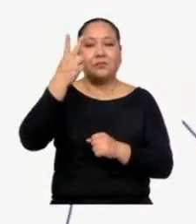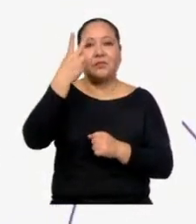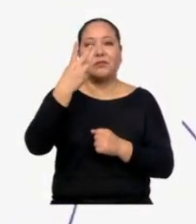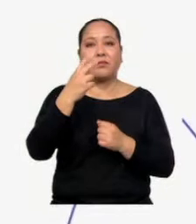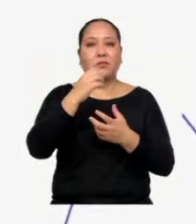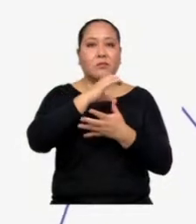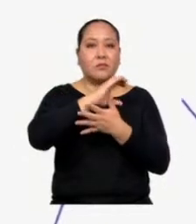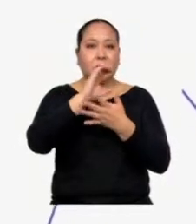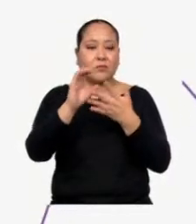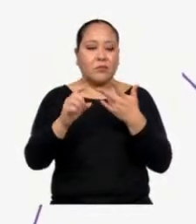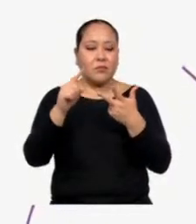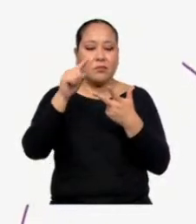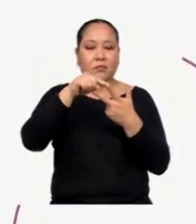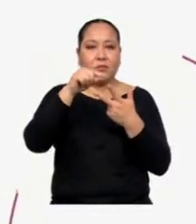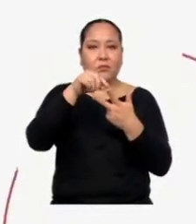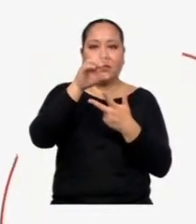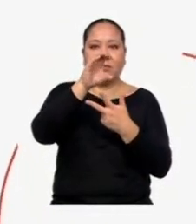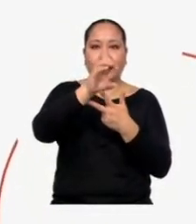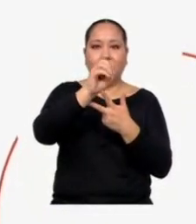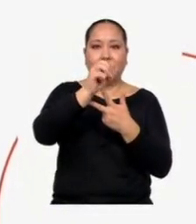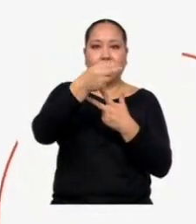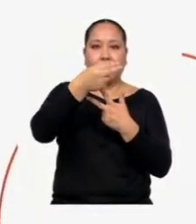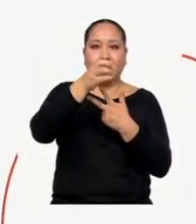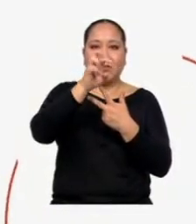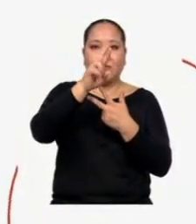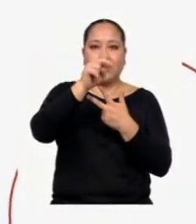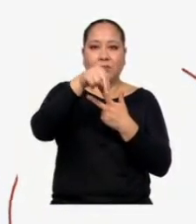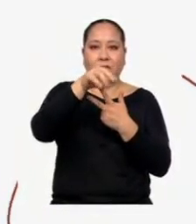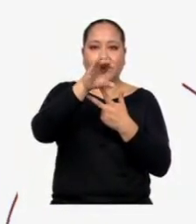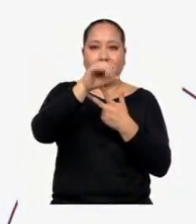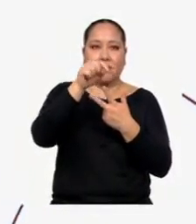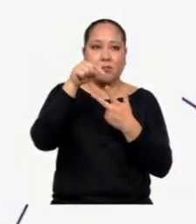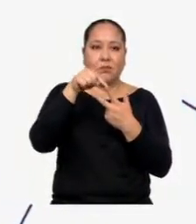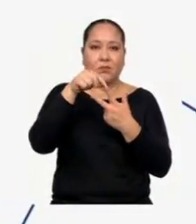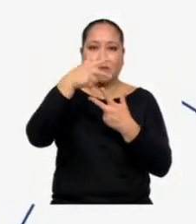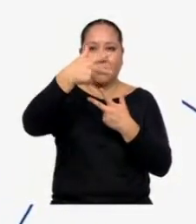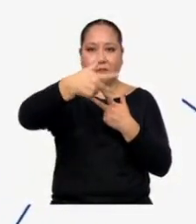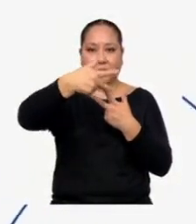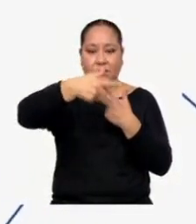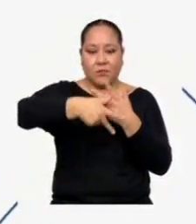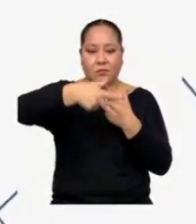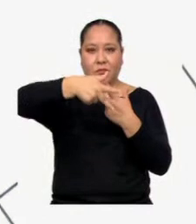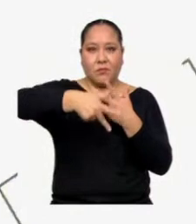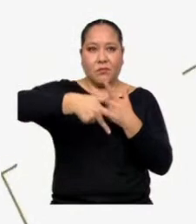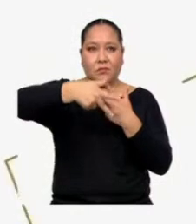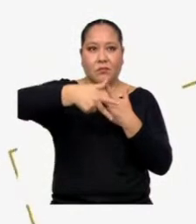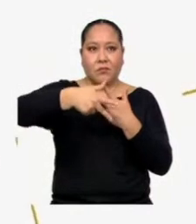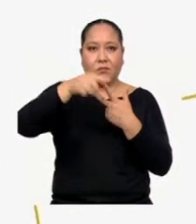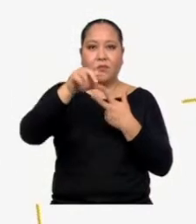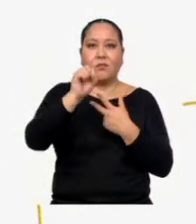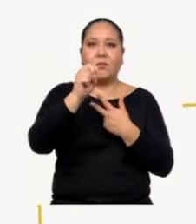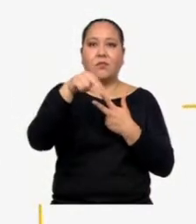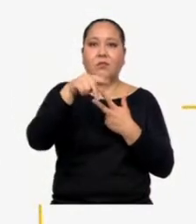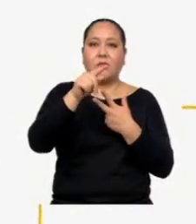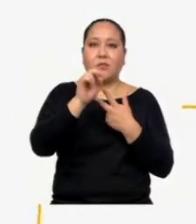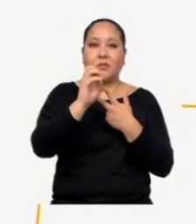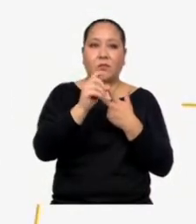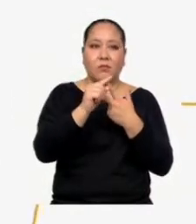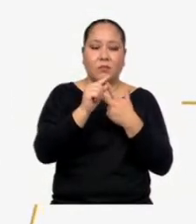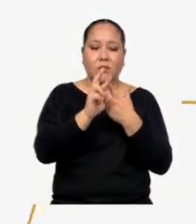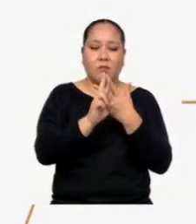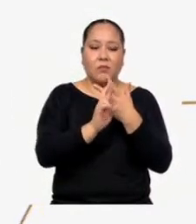propiedad es la coherencia Esta se puede referir a tres aspectos El sentido A la